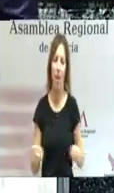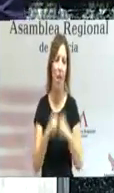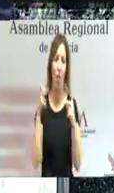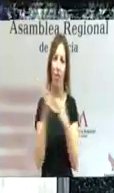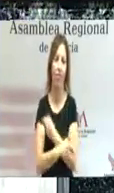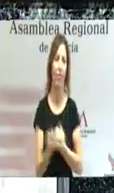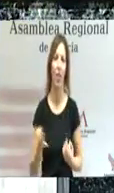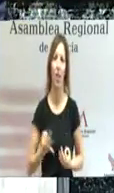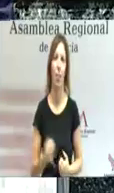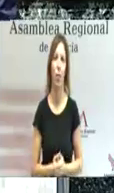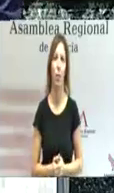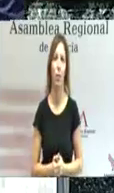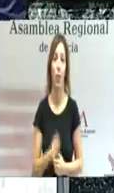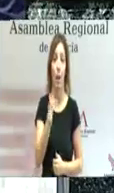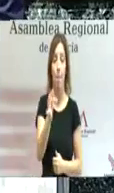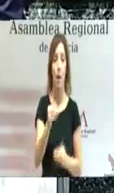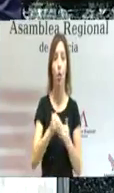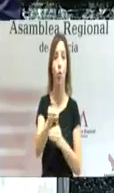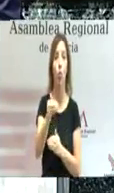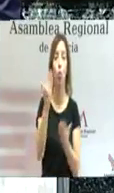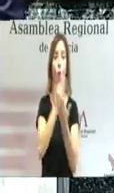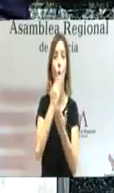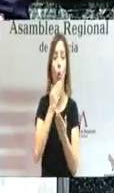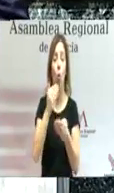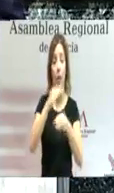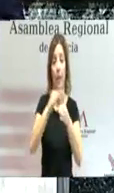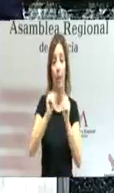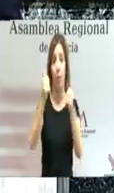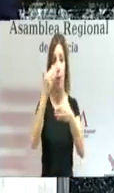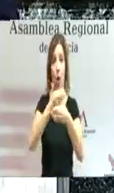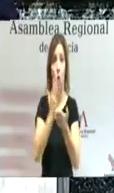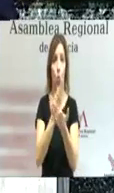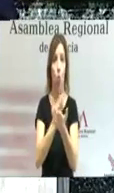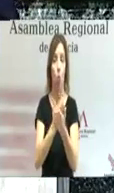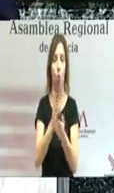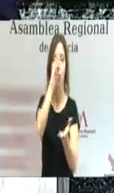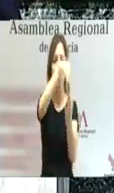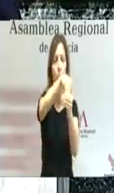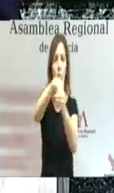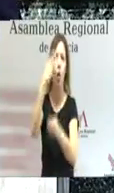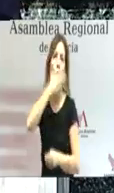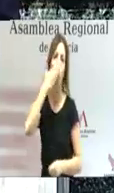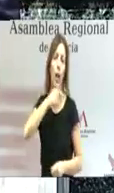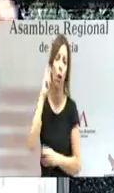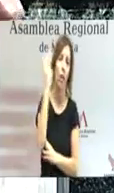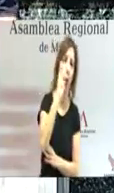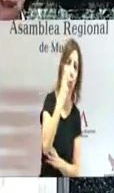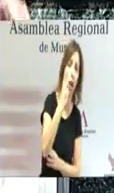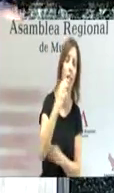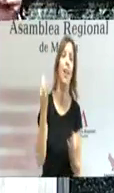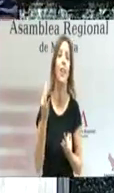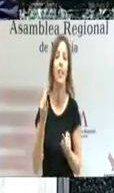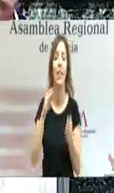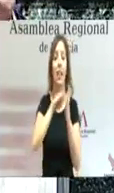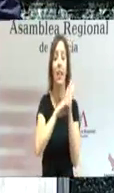Pero, además, con el comienzo del próximo curso escolar, implantaremos en los centros educativos de secundaria la guía de